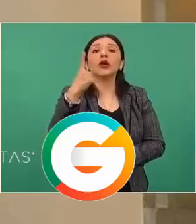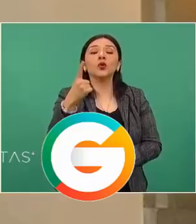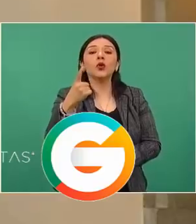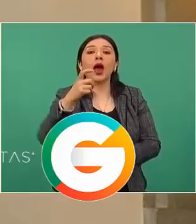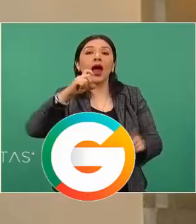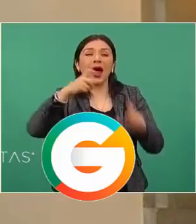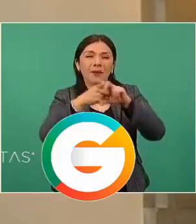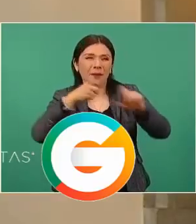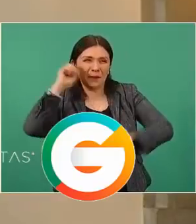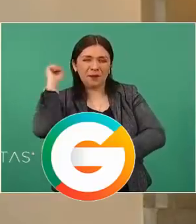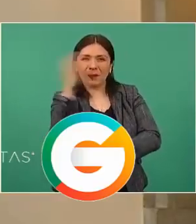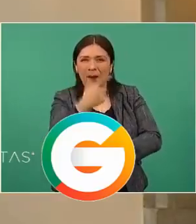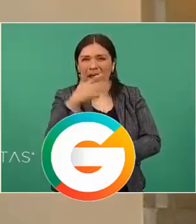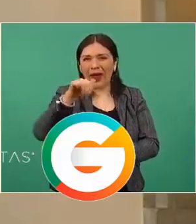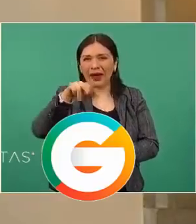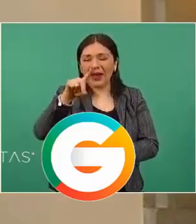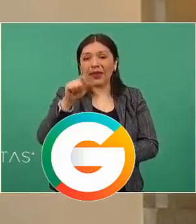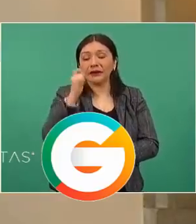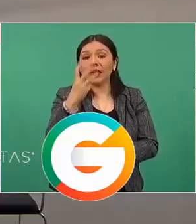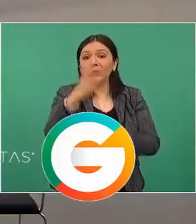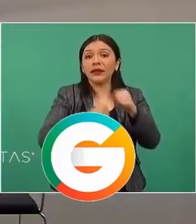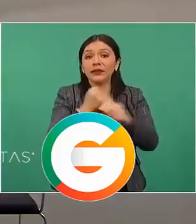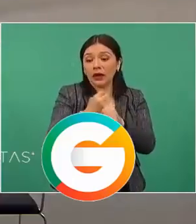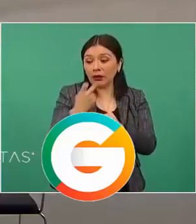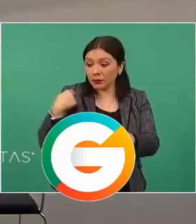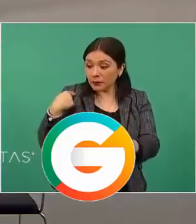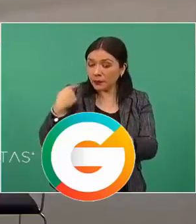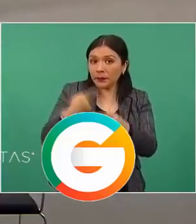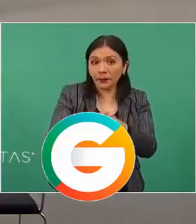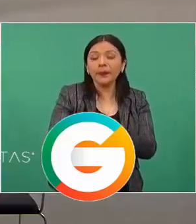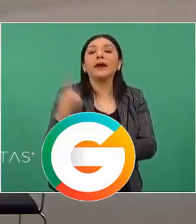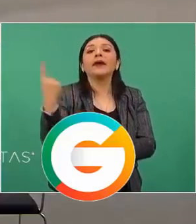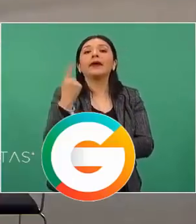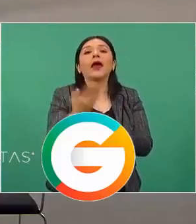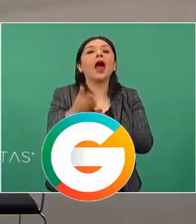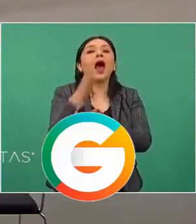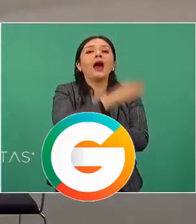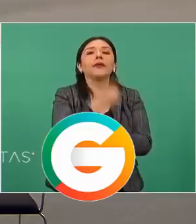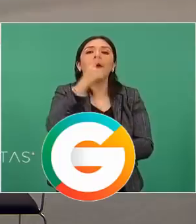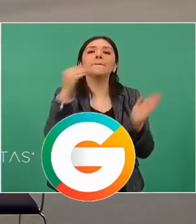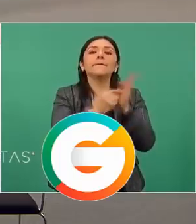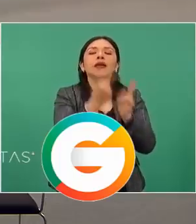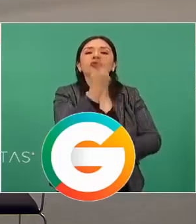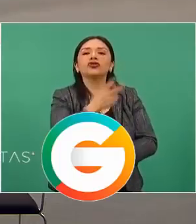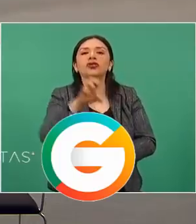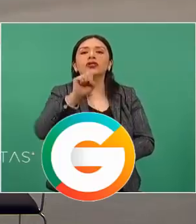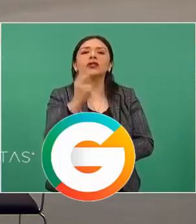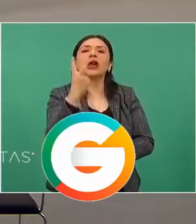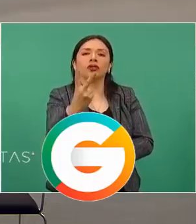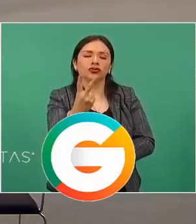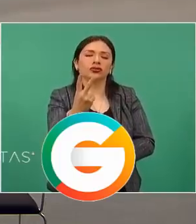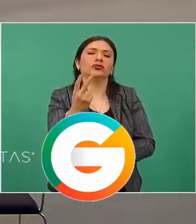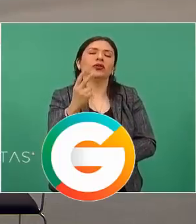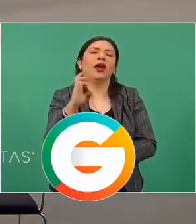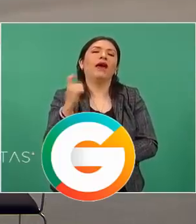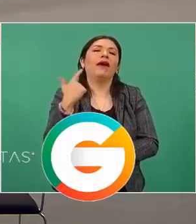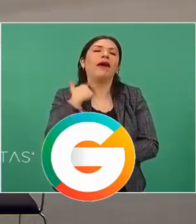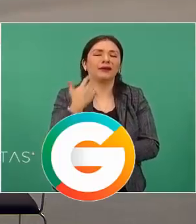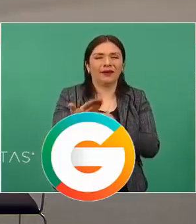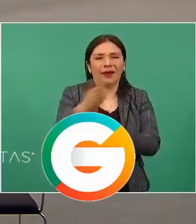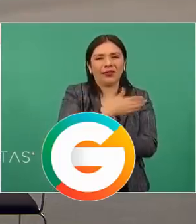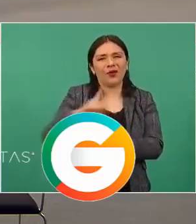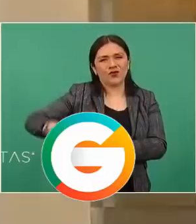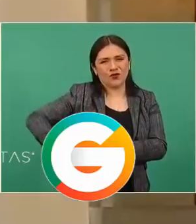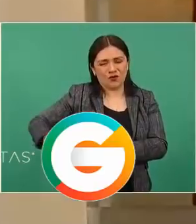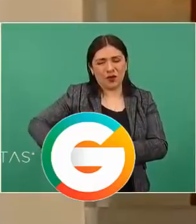aseguradas en los primeros tres años, en comparación con mil 262 de la administración anterior.